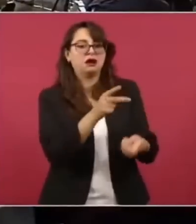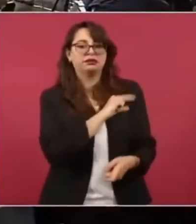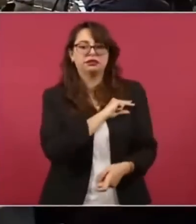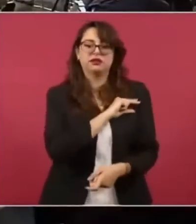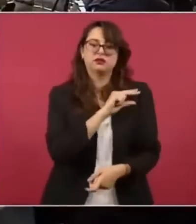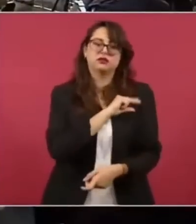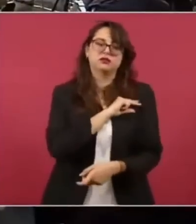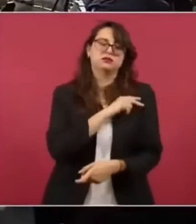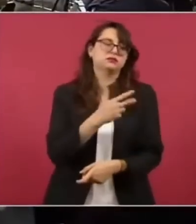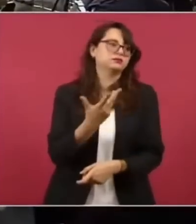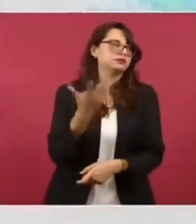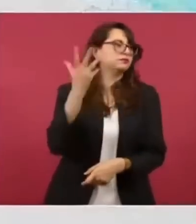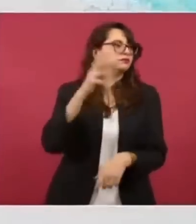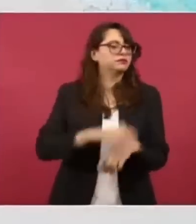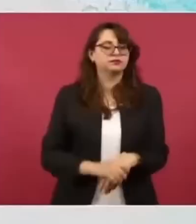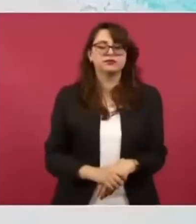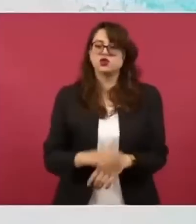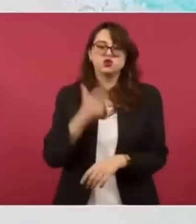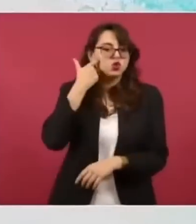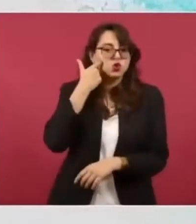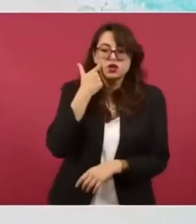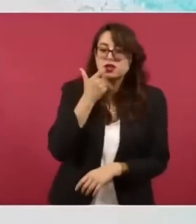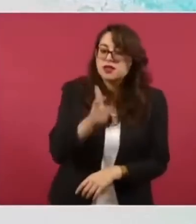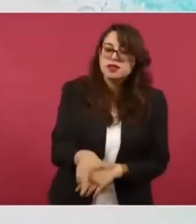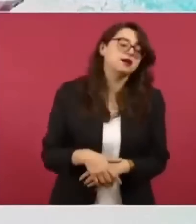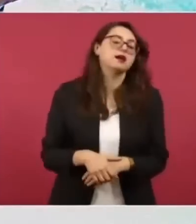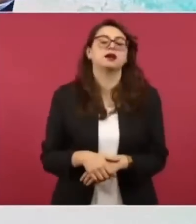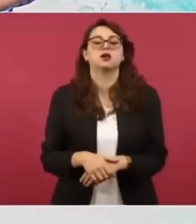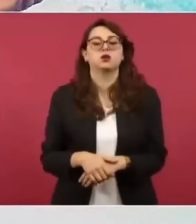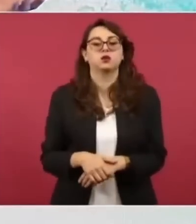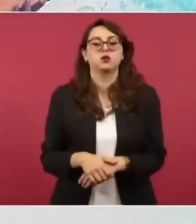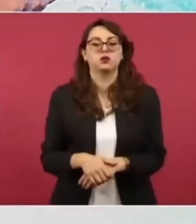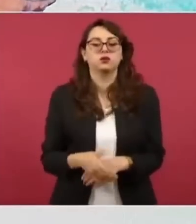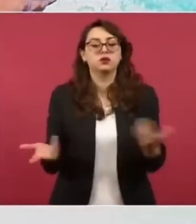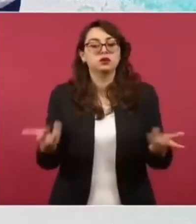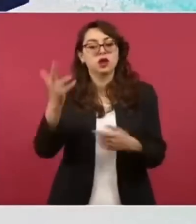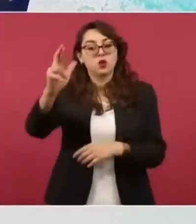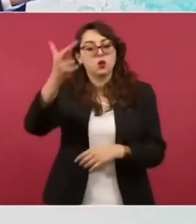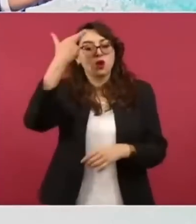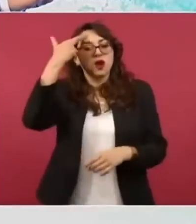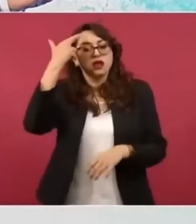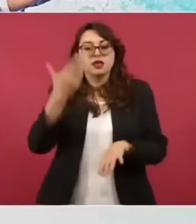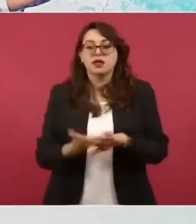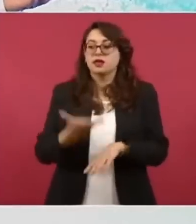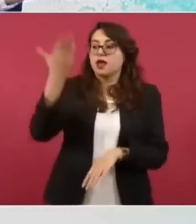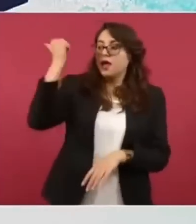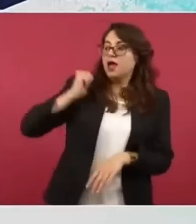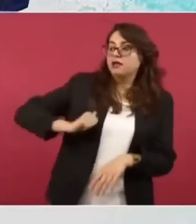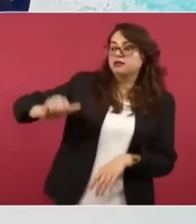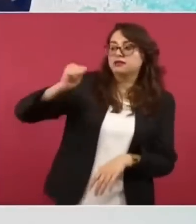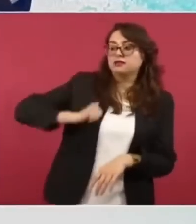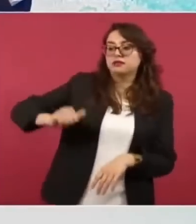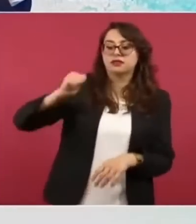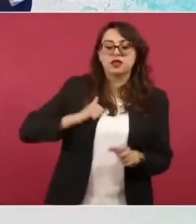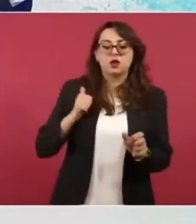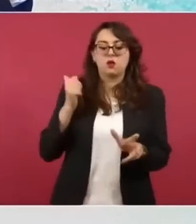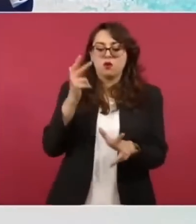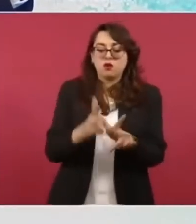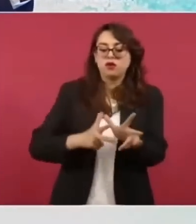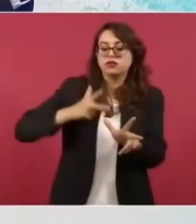en cuánto vendieron los ferrocarriles de la nación en la época